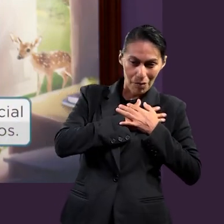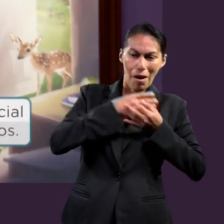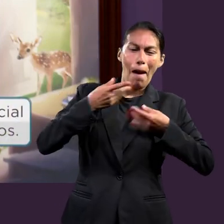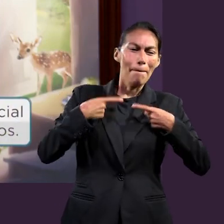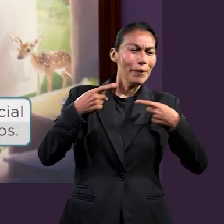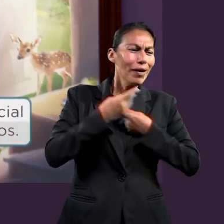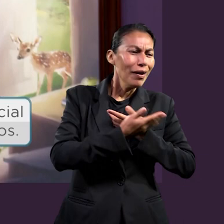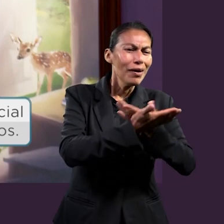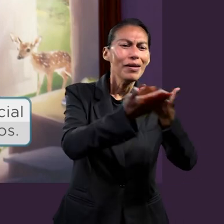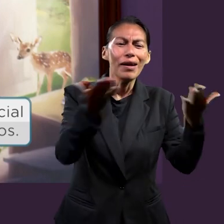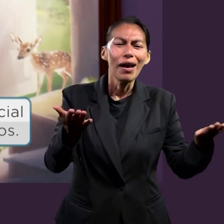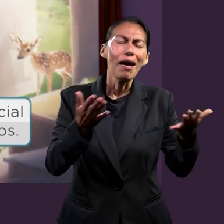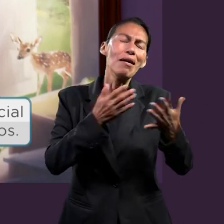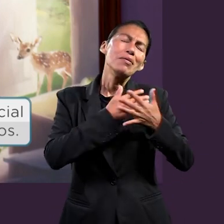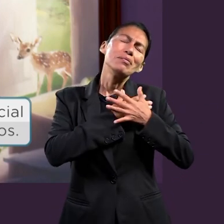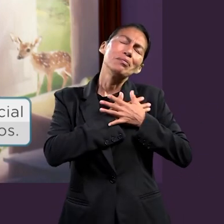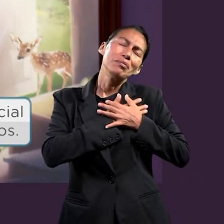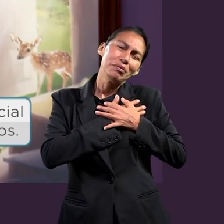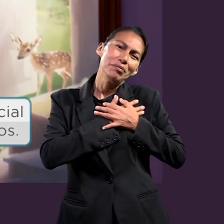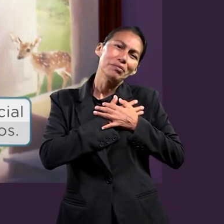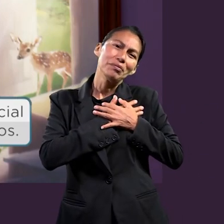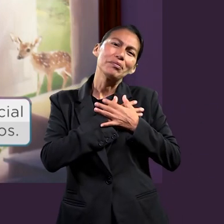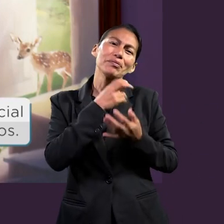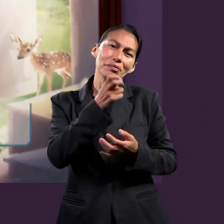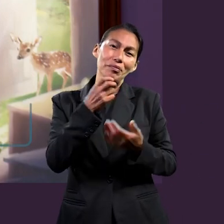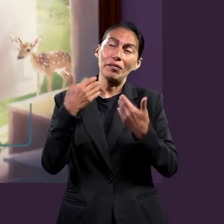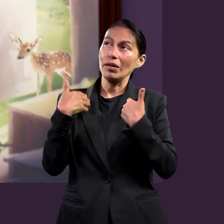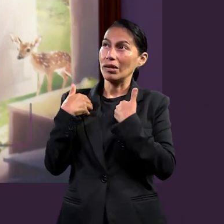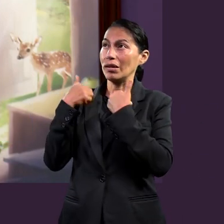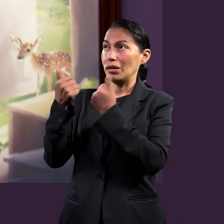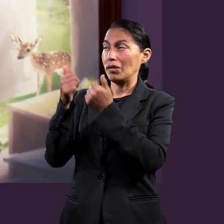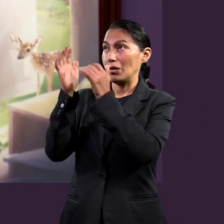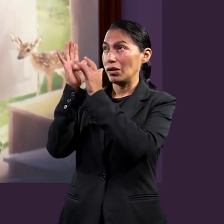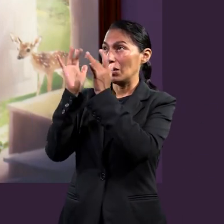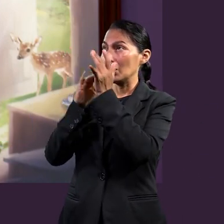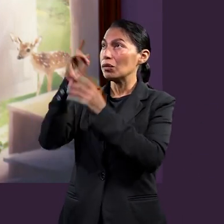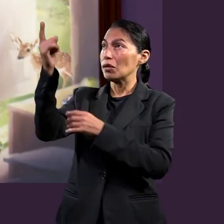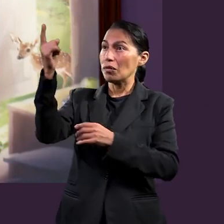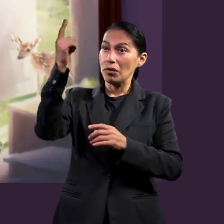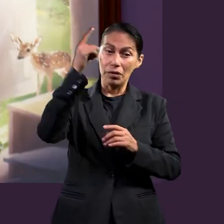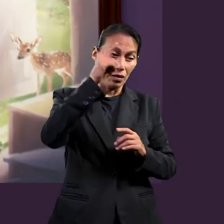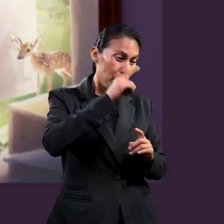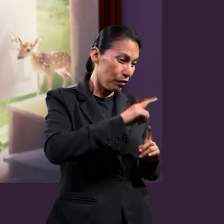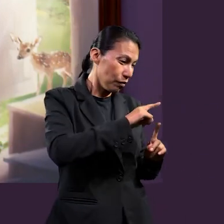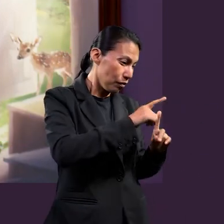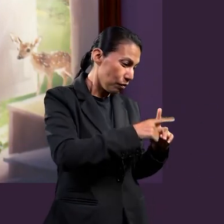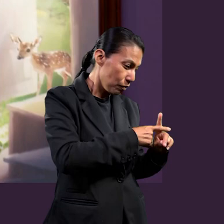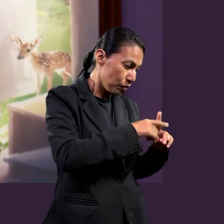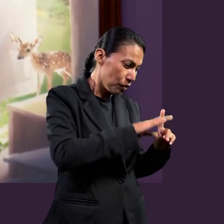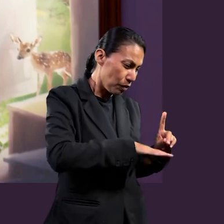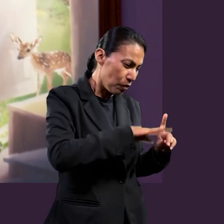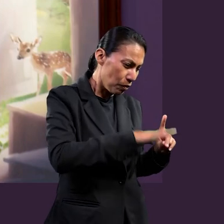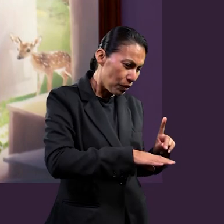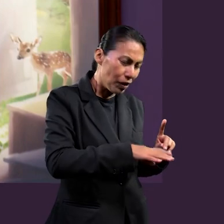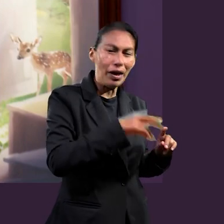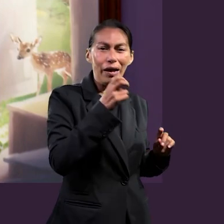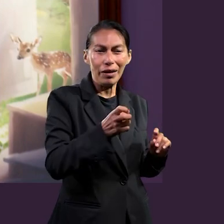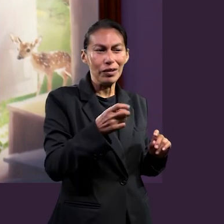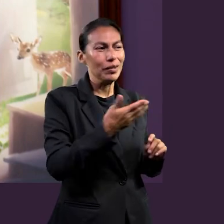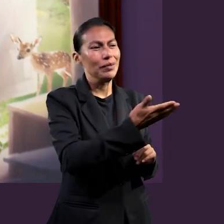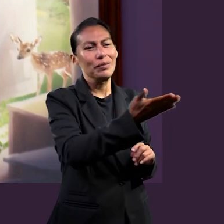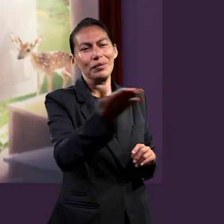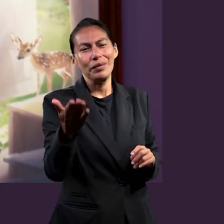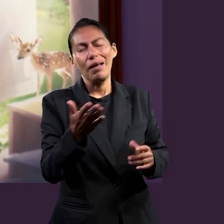amor y si me amo a mí mismo, amo a los demás y si amo a los demás, entiendo que Jesús murió por mí y, por ende,